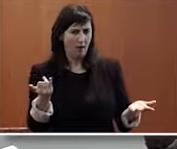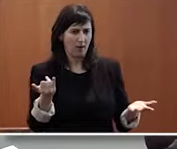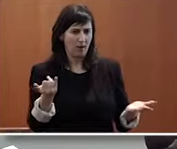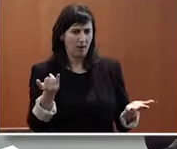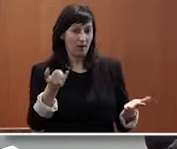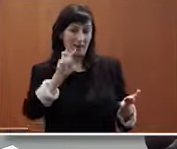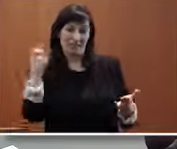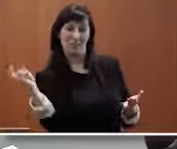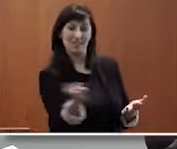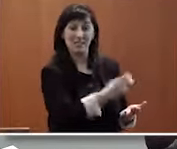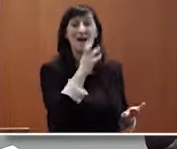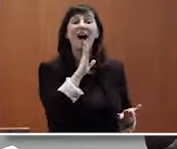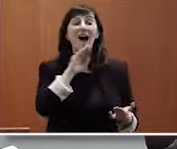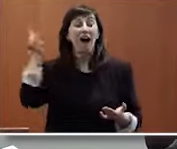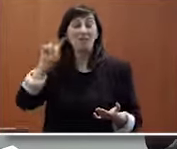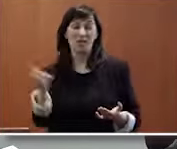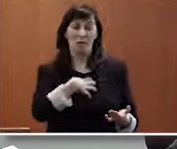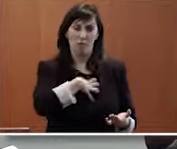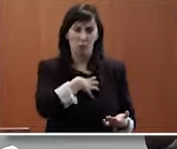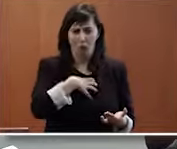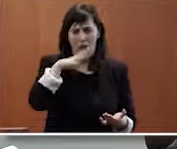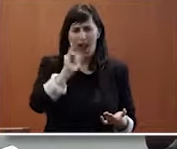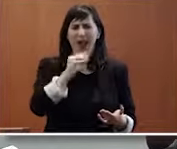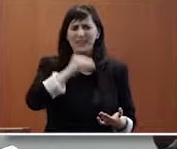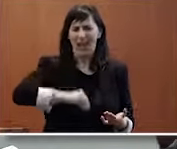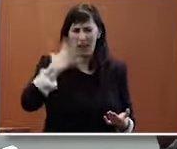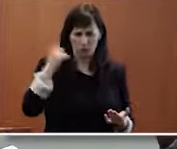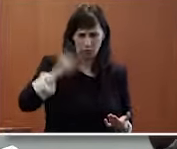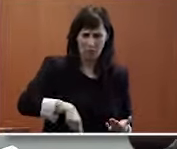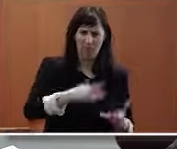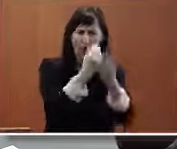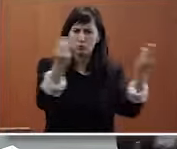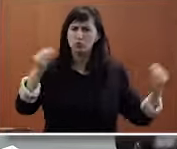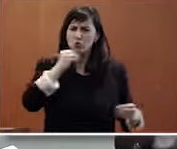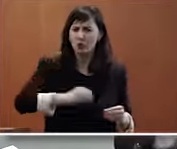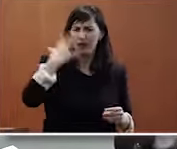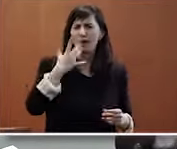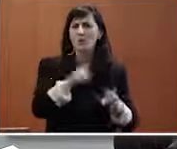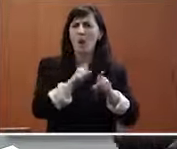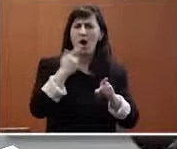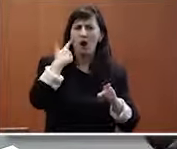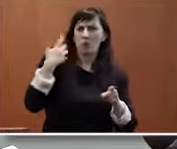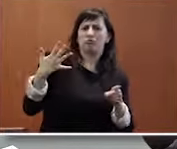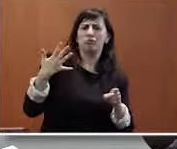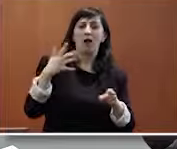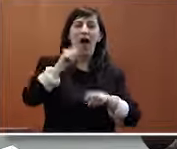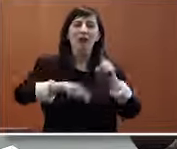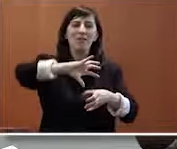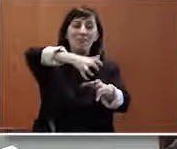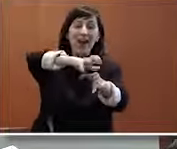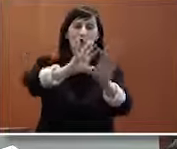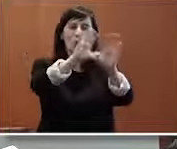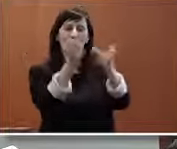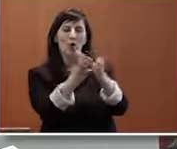en esta diversidad que también se mencionaba antes por parte por parte de Marta y hay mucho talento es verdad que a veces el talento no viene en el frasco que esperamos